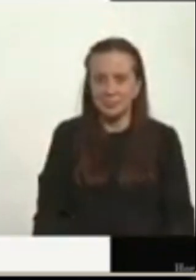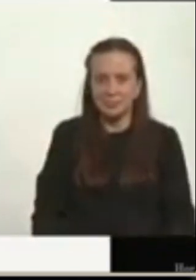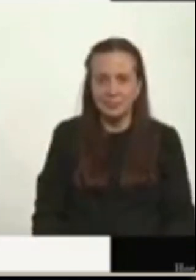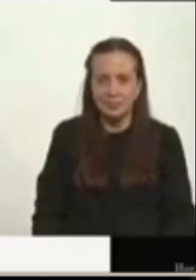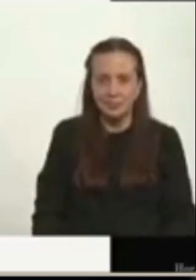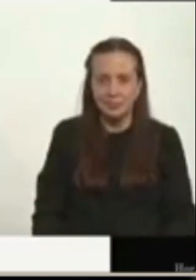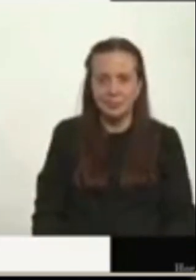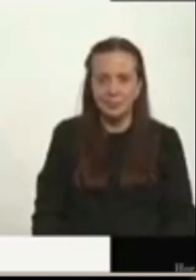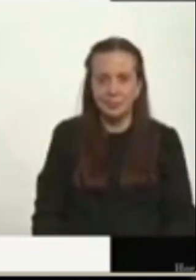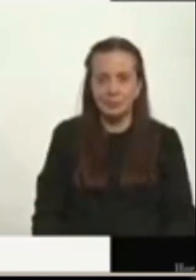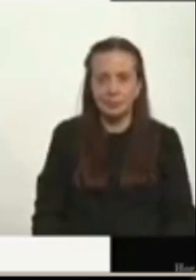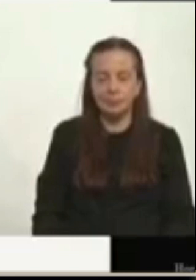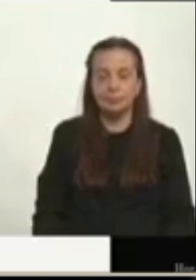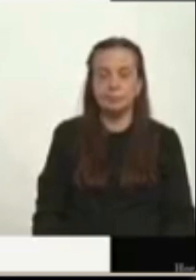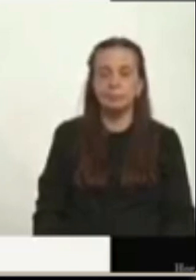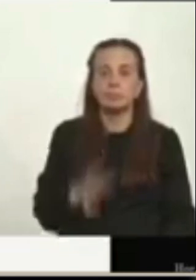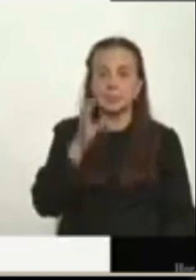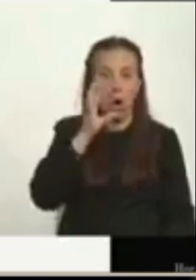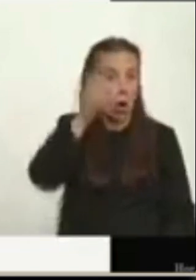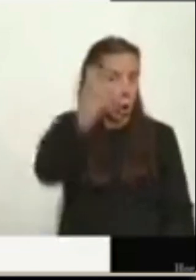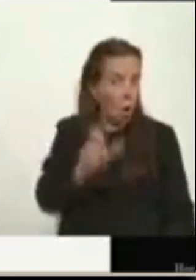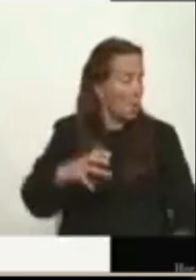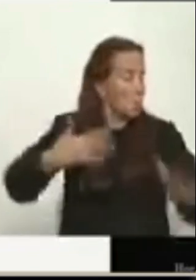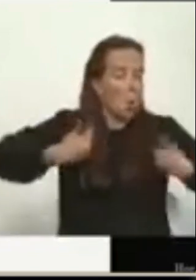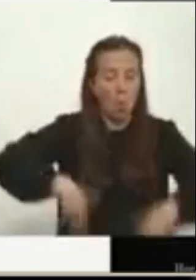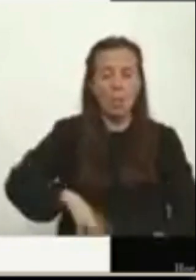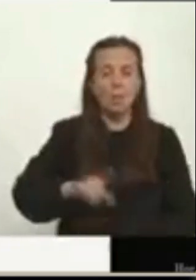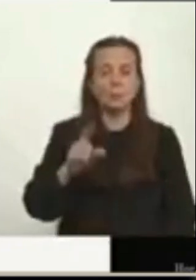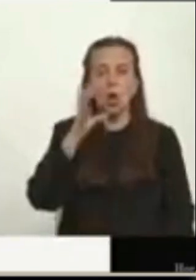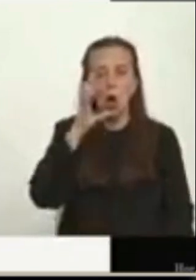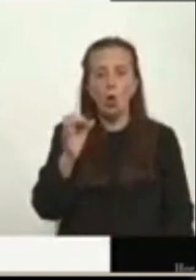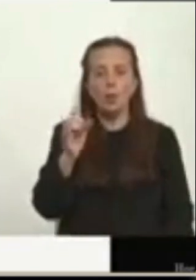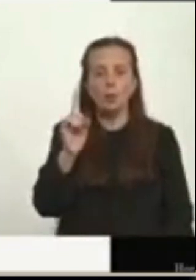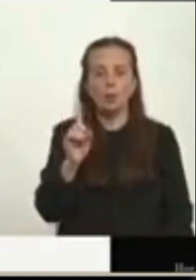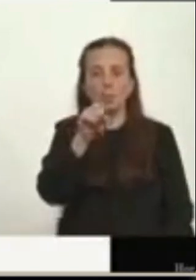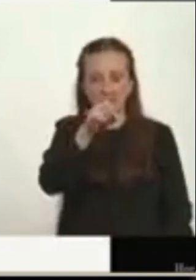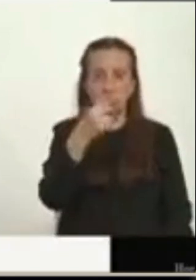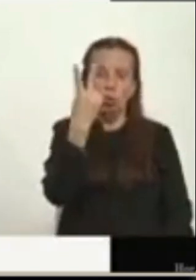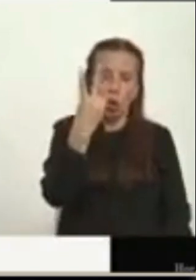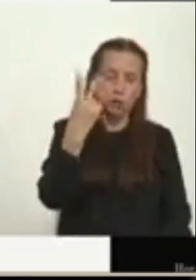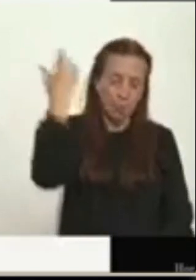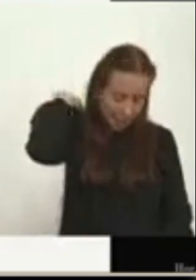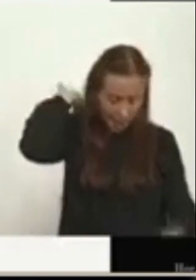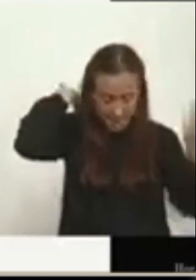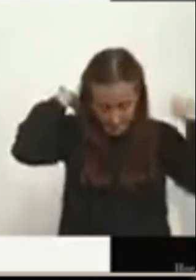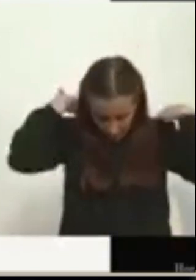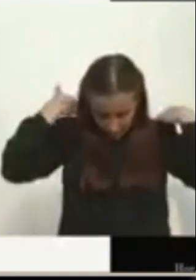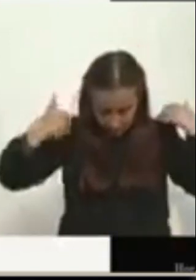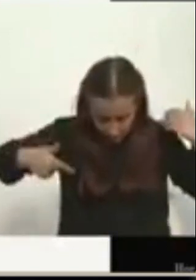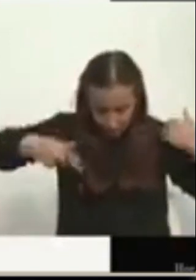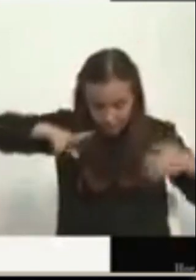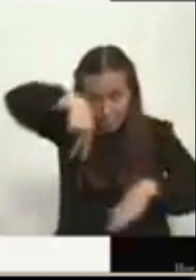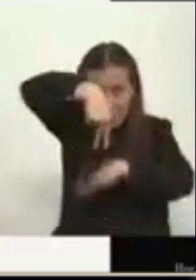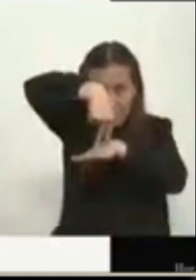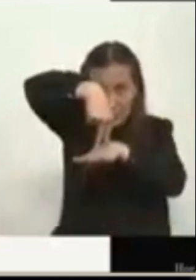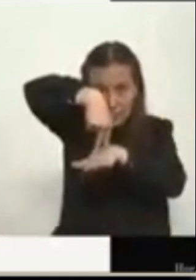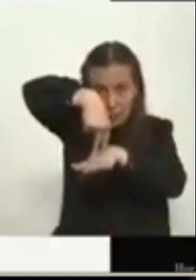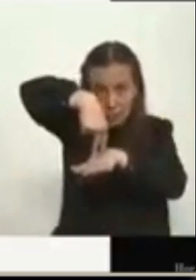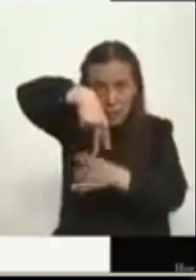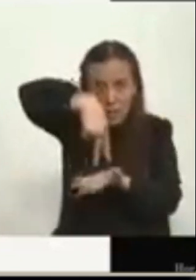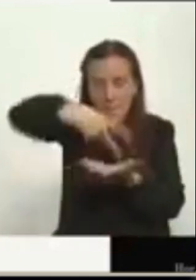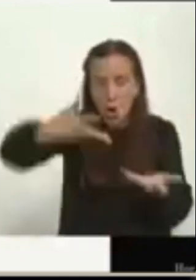Este hombre, como cualquier hombre, si recibe dos tiros de fusil en la espalda y está de pie y quieto,